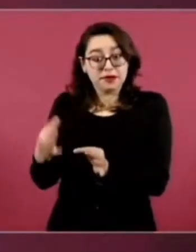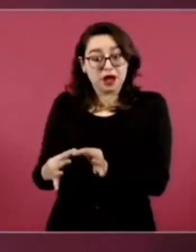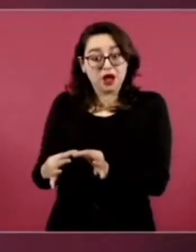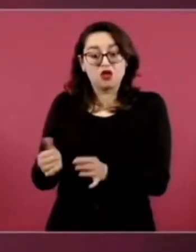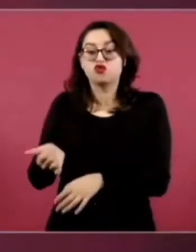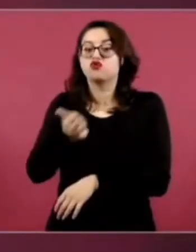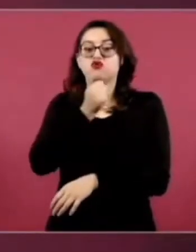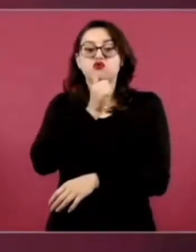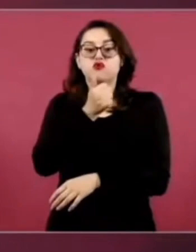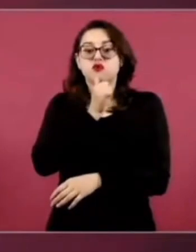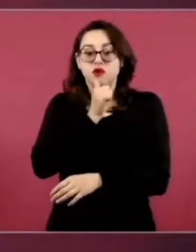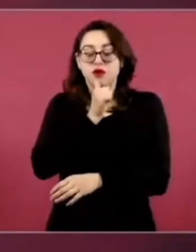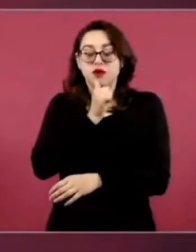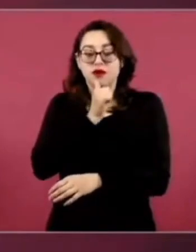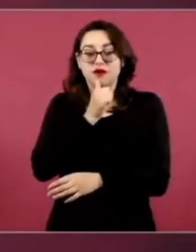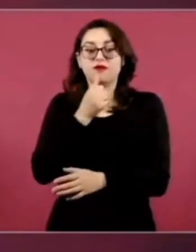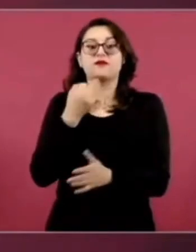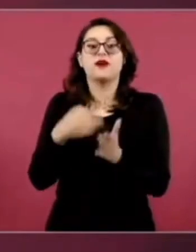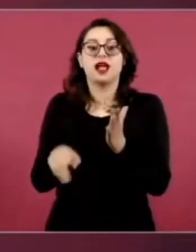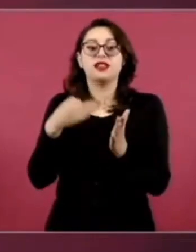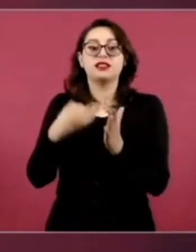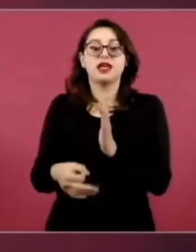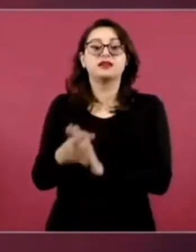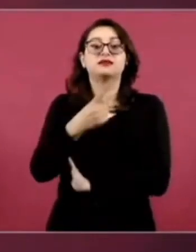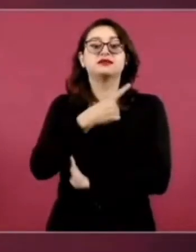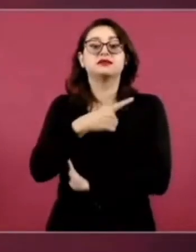Debe más de 100 millones de dólares.